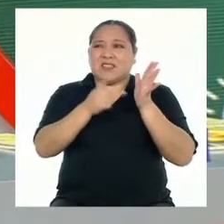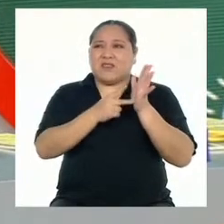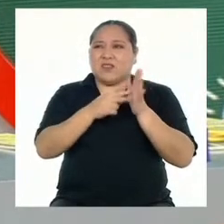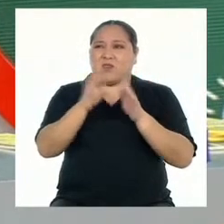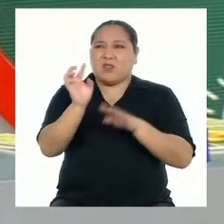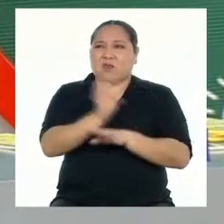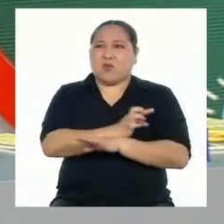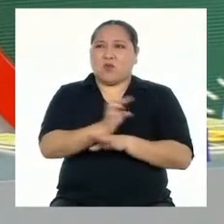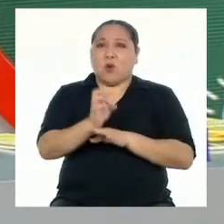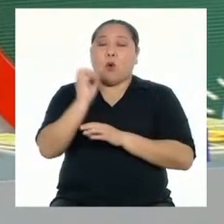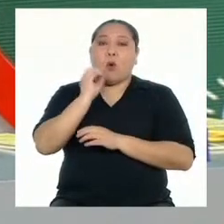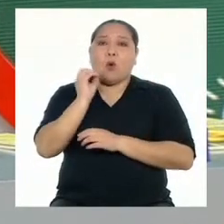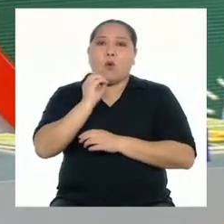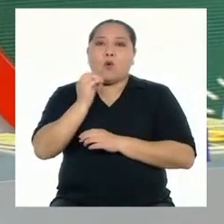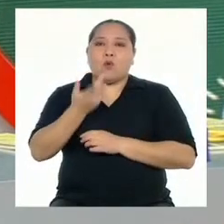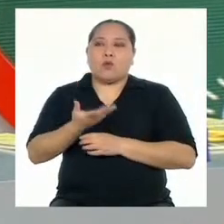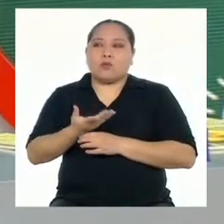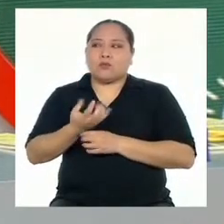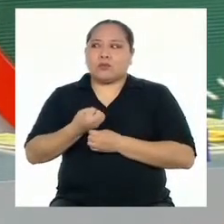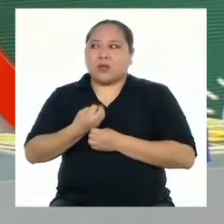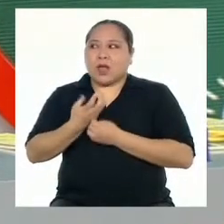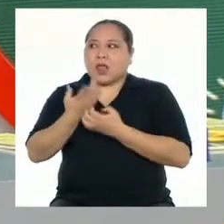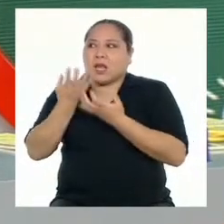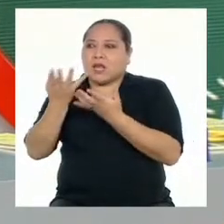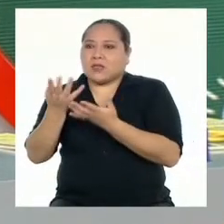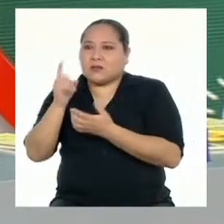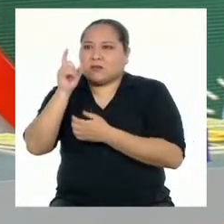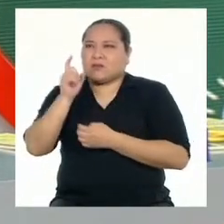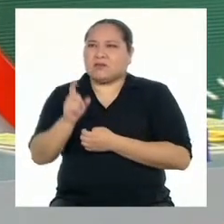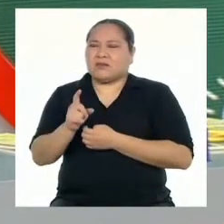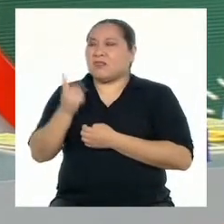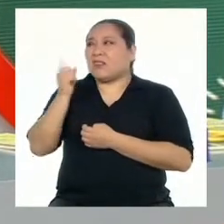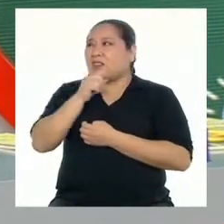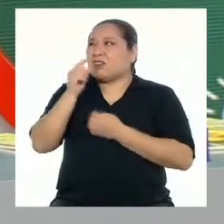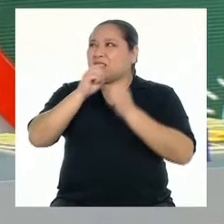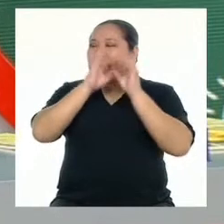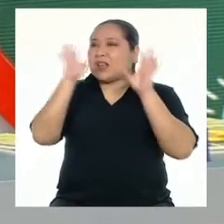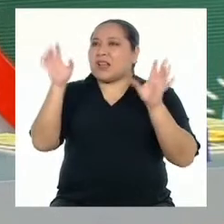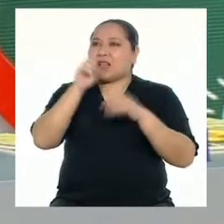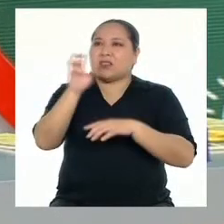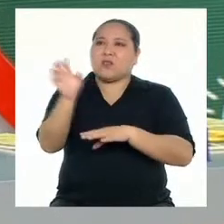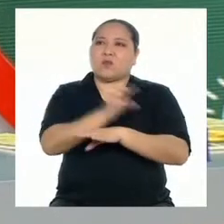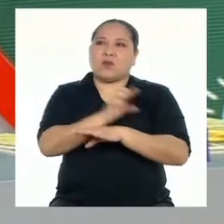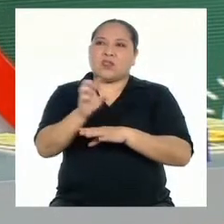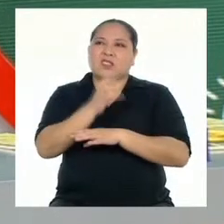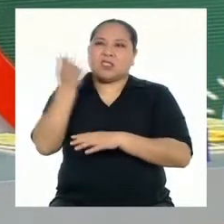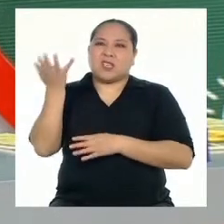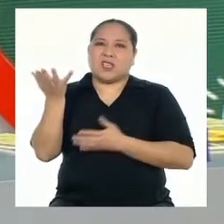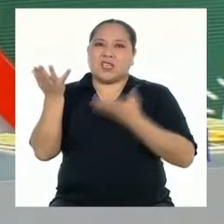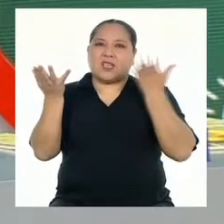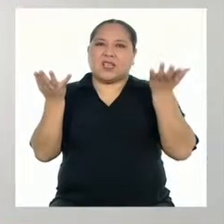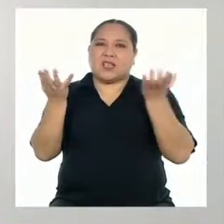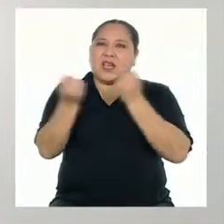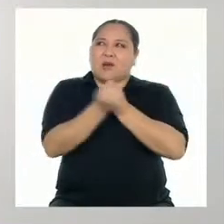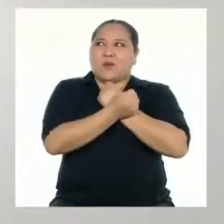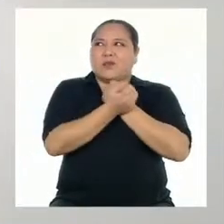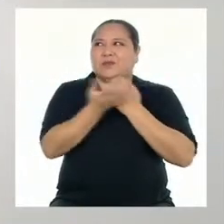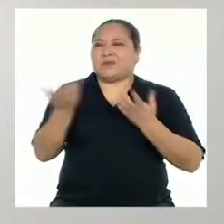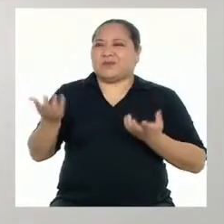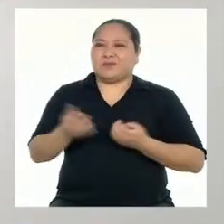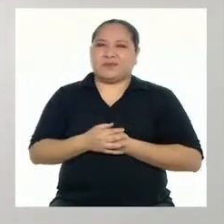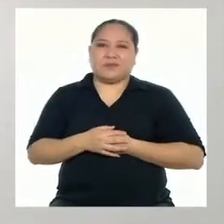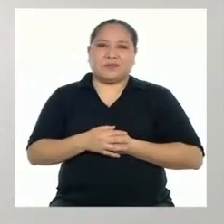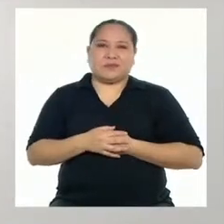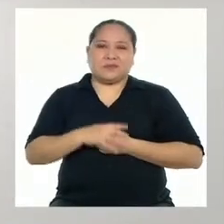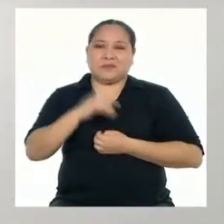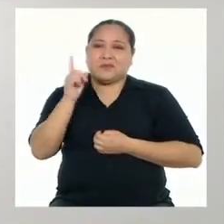poesía o una declaración a alguien. Creo que algo que queda claro es que es sobre poesía y amor. Como no